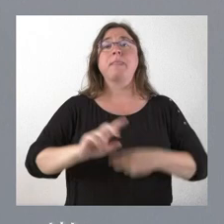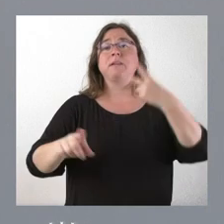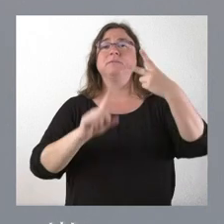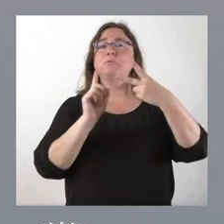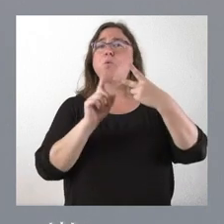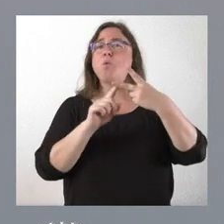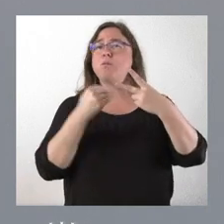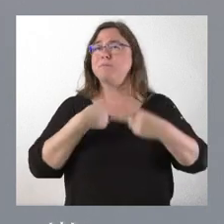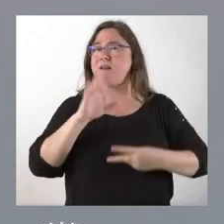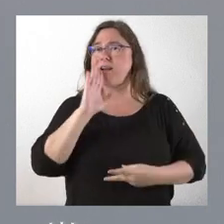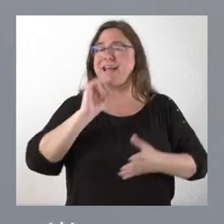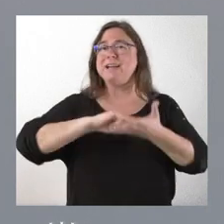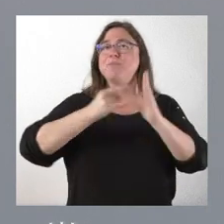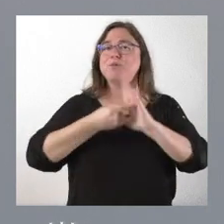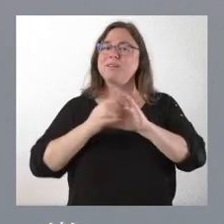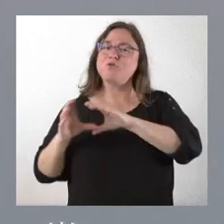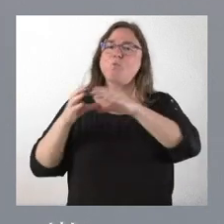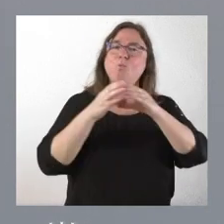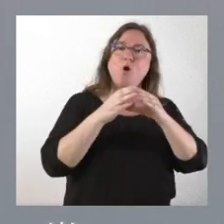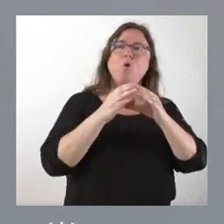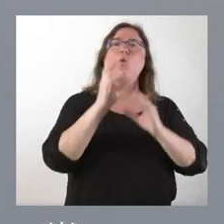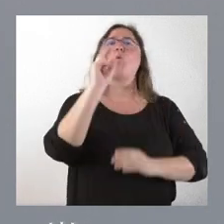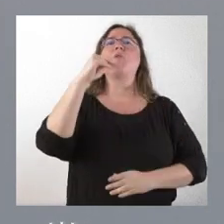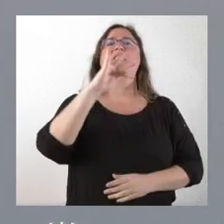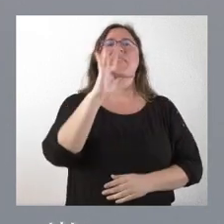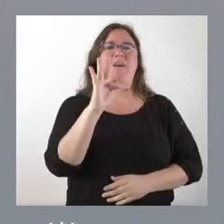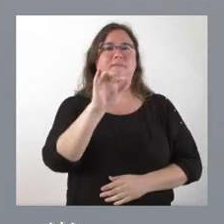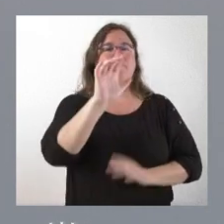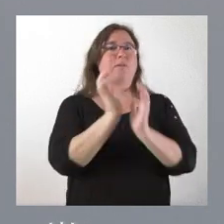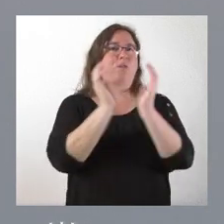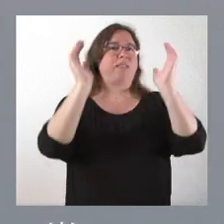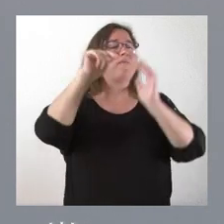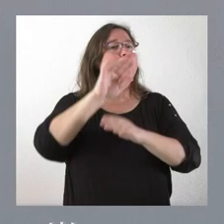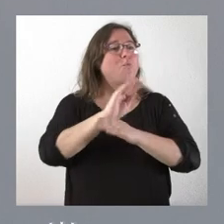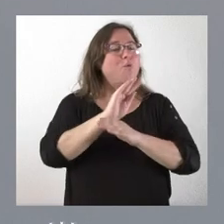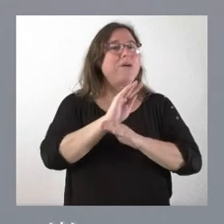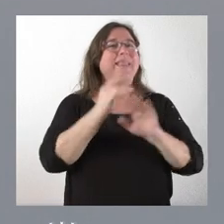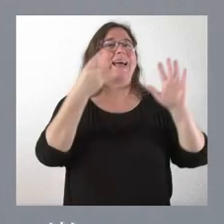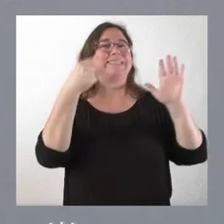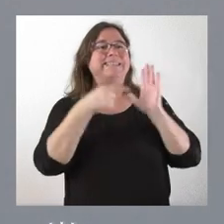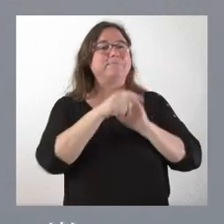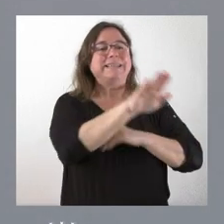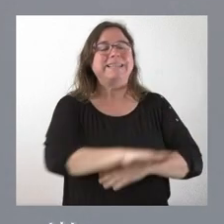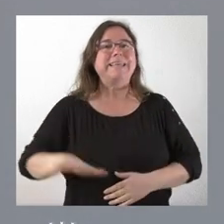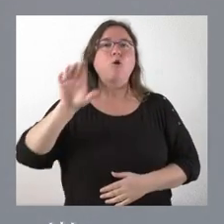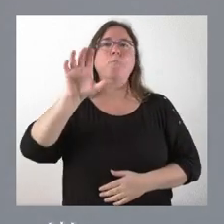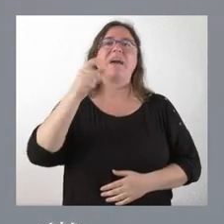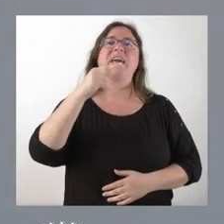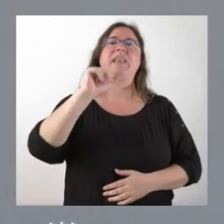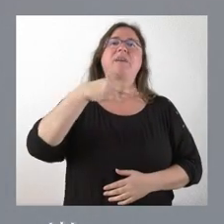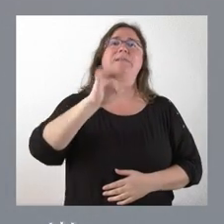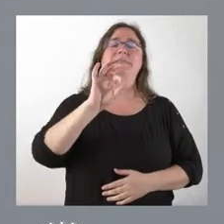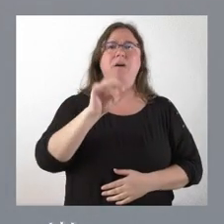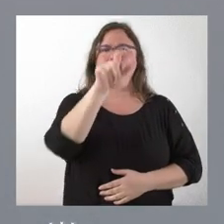es un proyecto en torno a UNICEF que beneficiará a 6.000 niños en Guinea-Bissau por un importe de 350.000 euros, lo que refleja